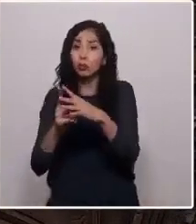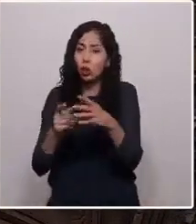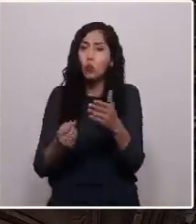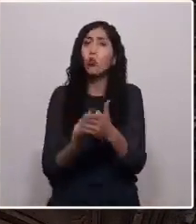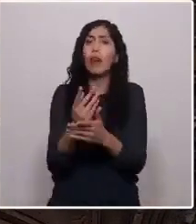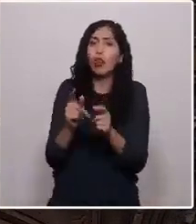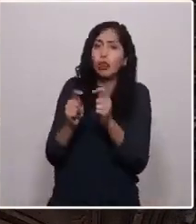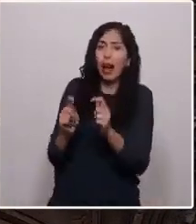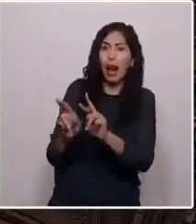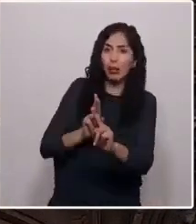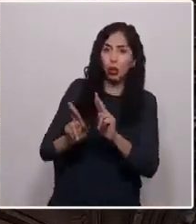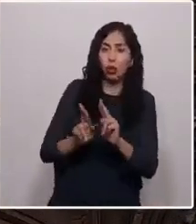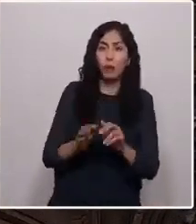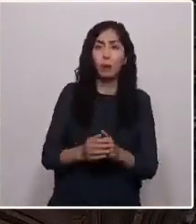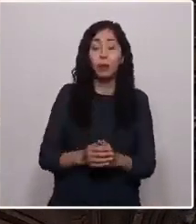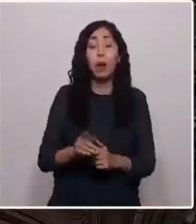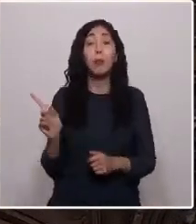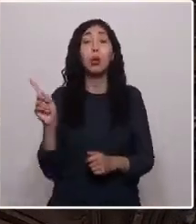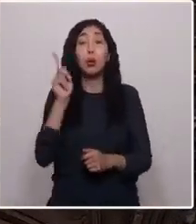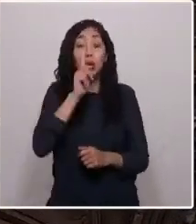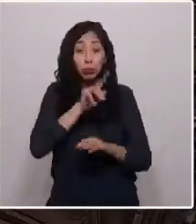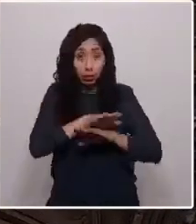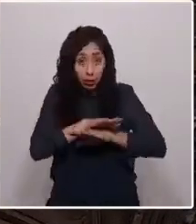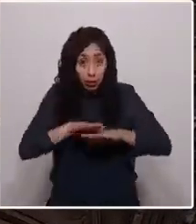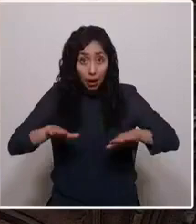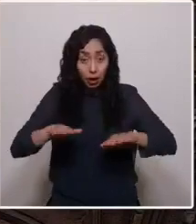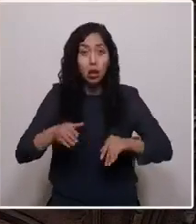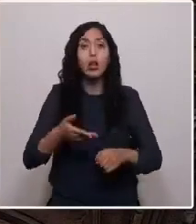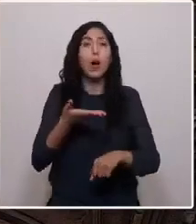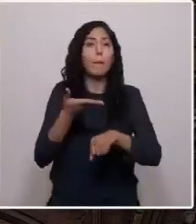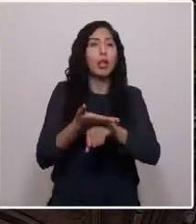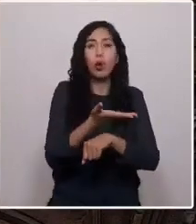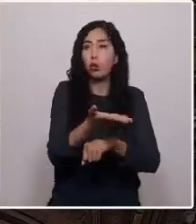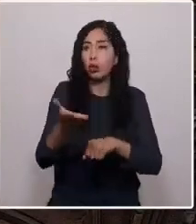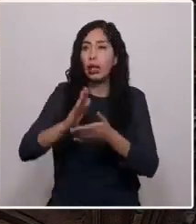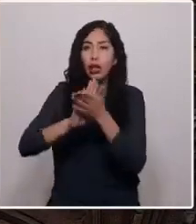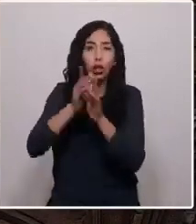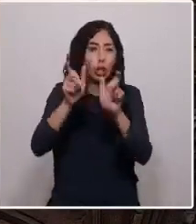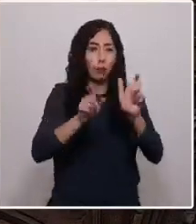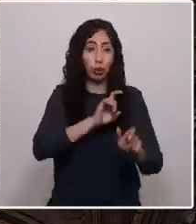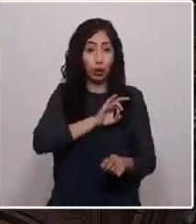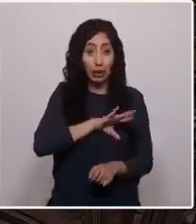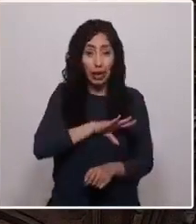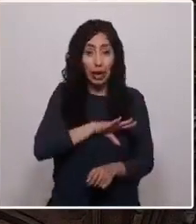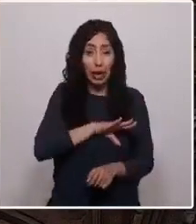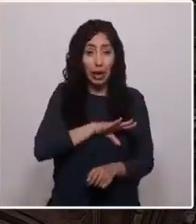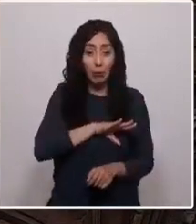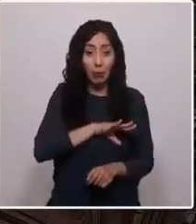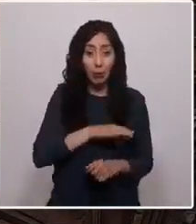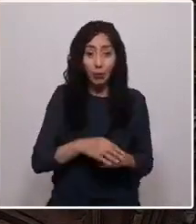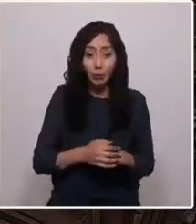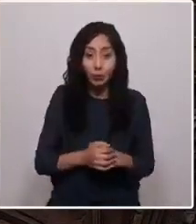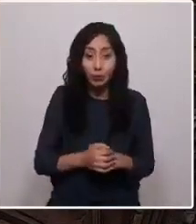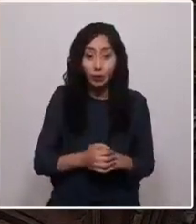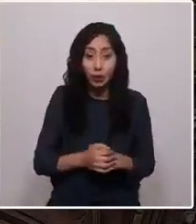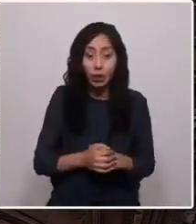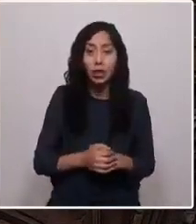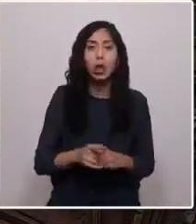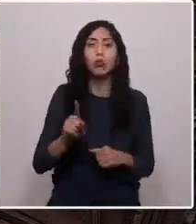Por último y para terminar le pido a ustedes y a todos los chilenos que no le demos la espalda al mar